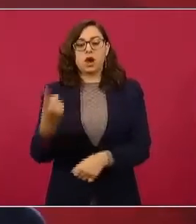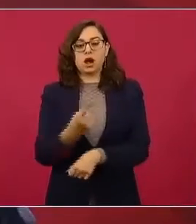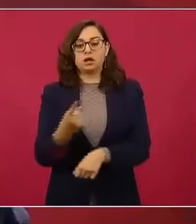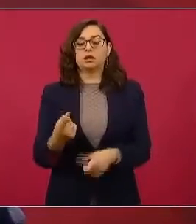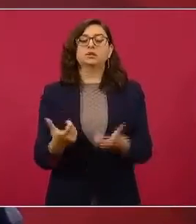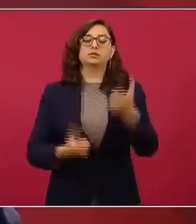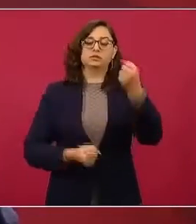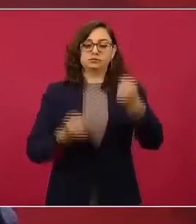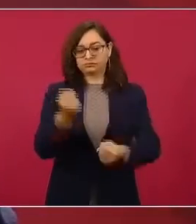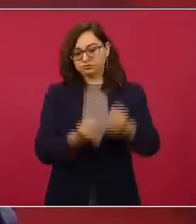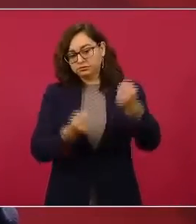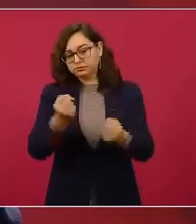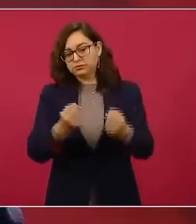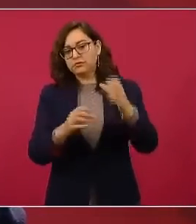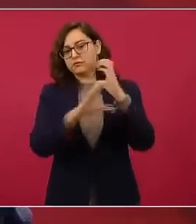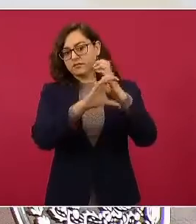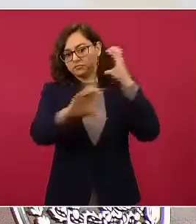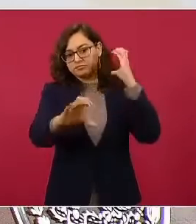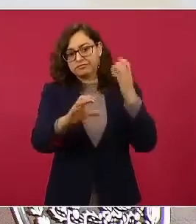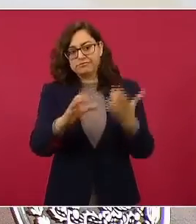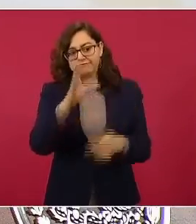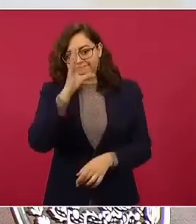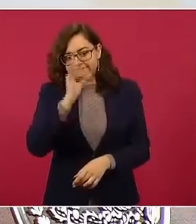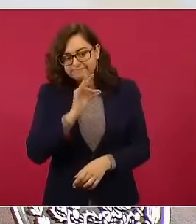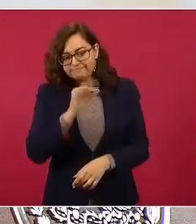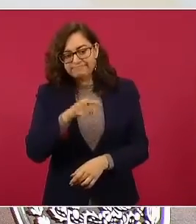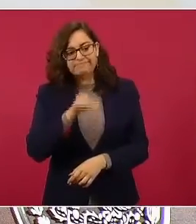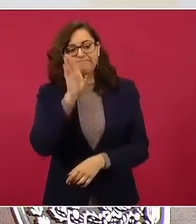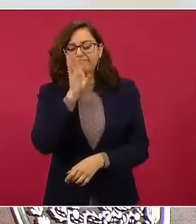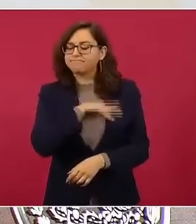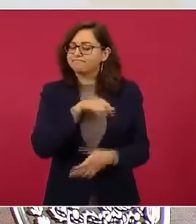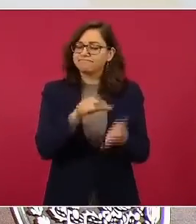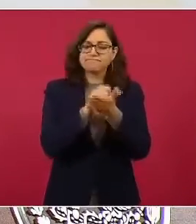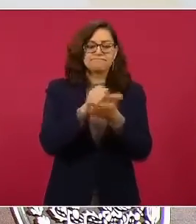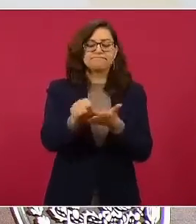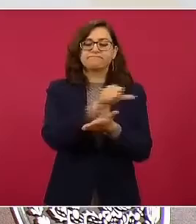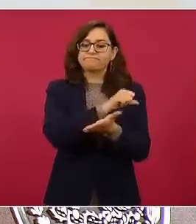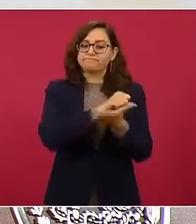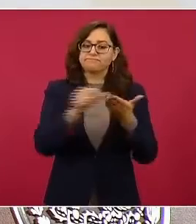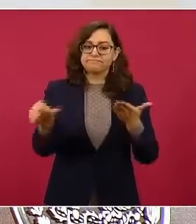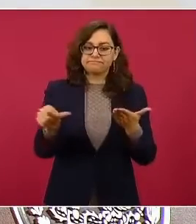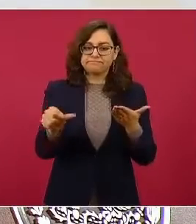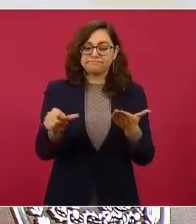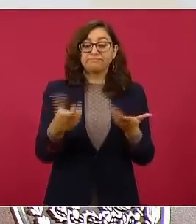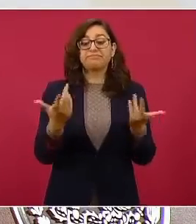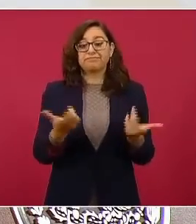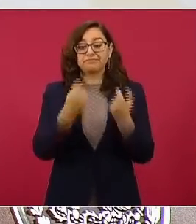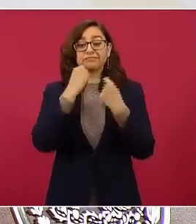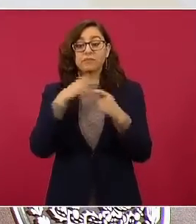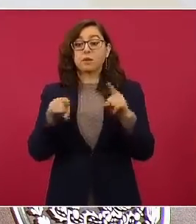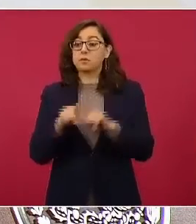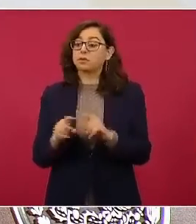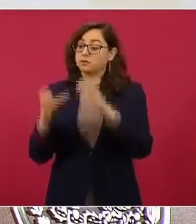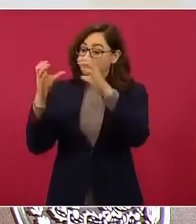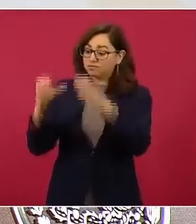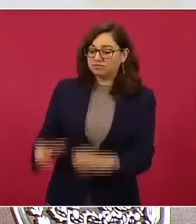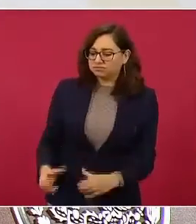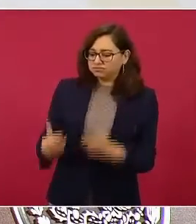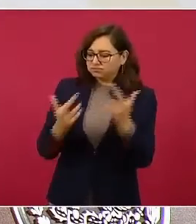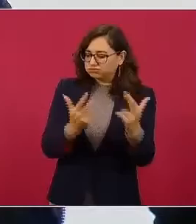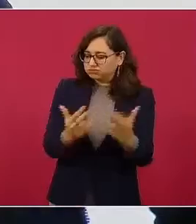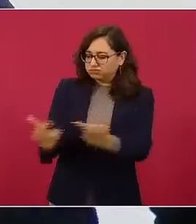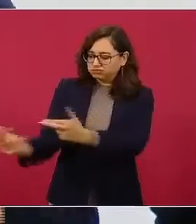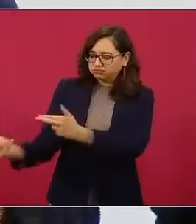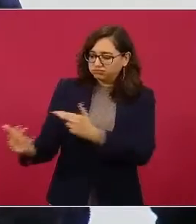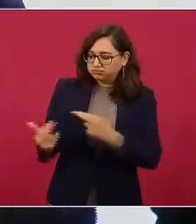inmovilizaron porque no estaban adecuadamente calibrados, un poco alto el número de cilindros que inmovilizamos